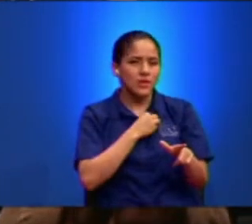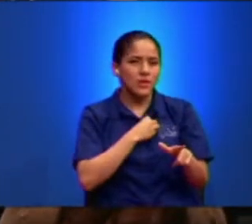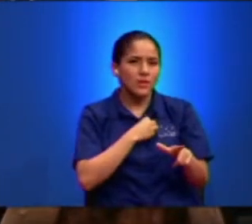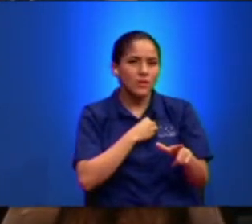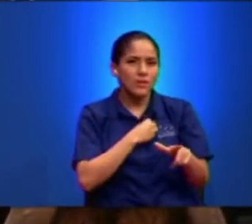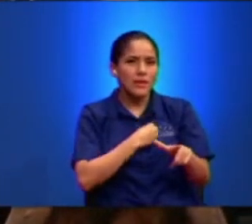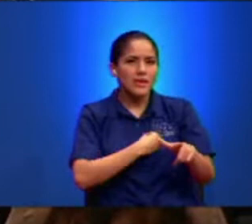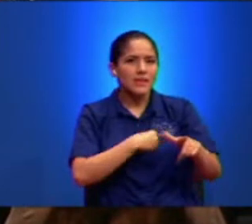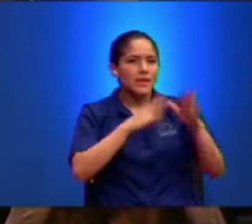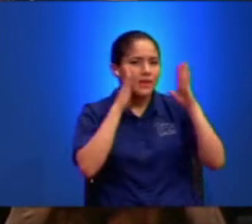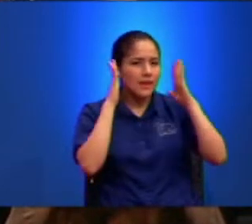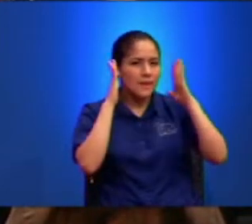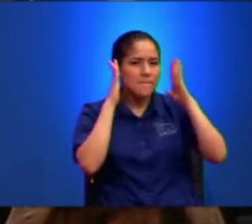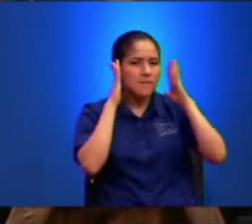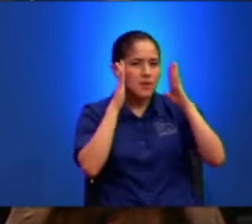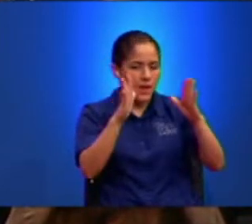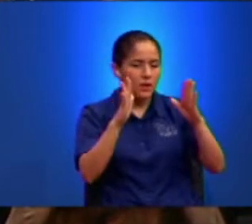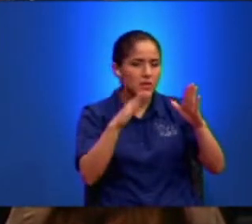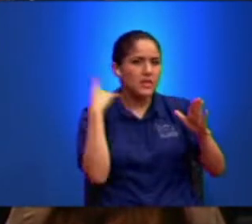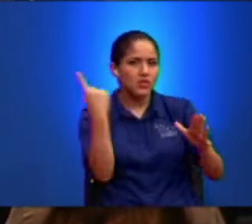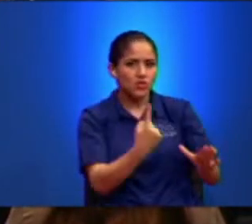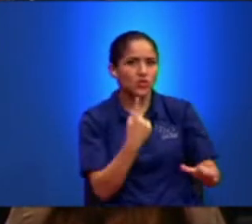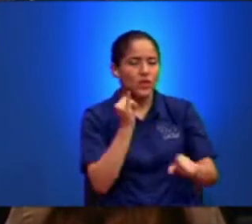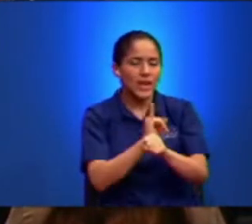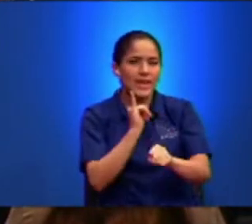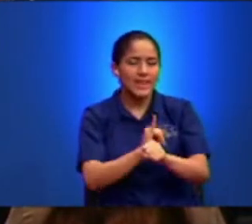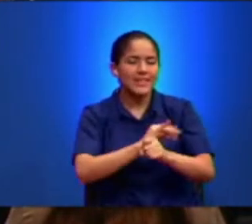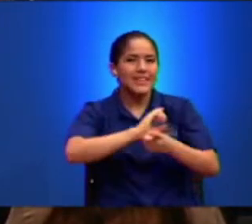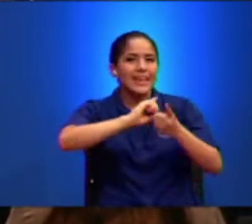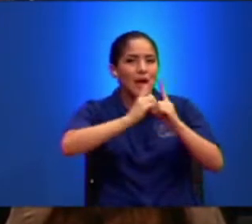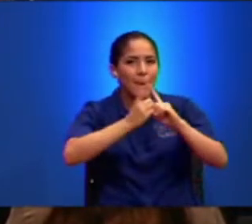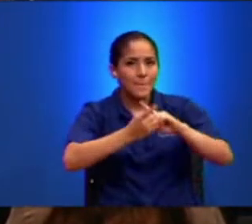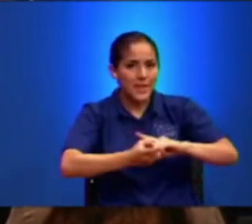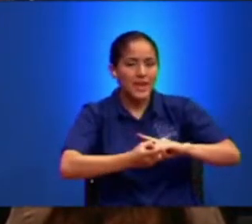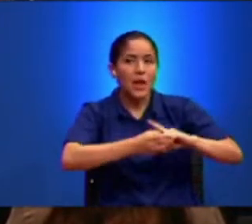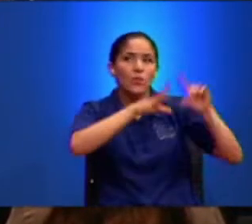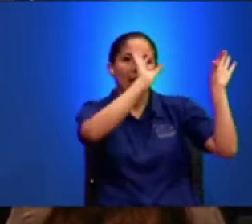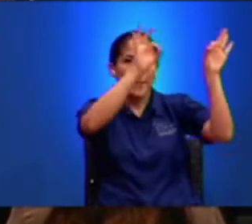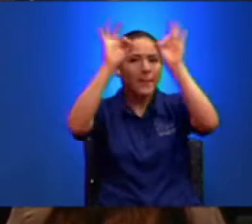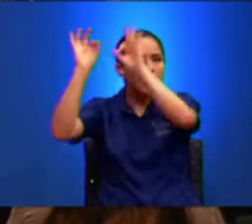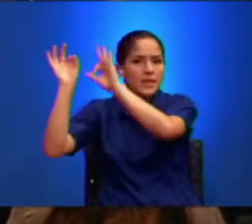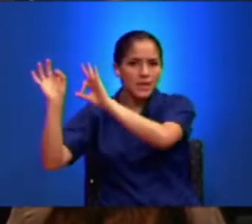quede bien claro es que Toda la iglesia se tiene que convertir en una predicadora